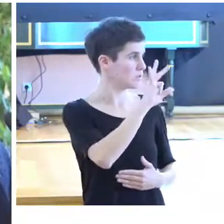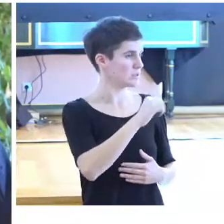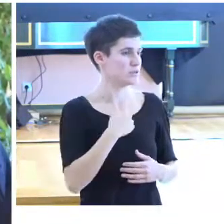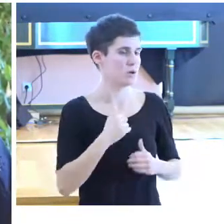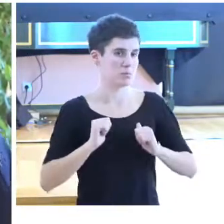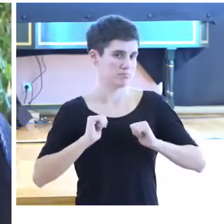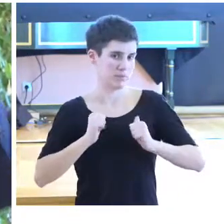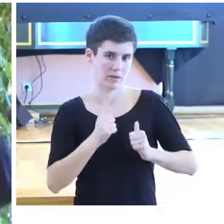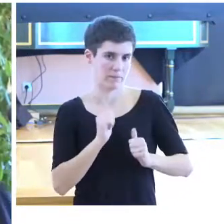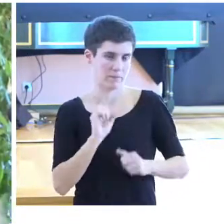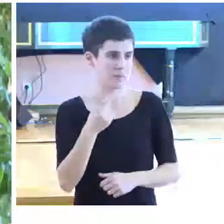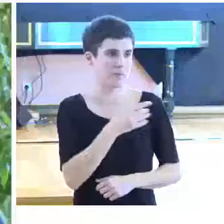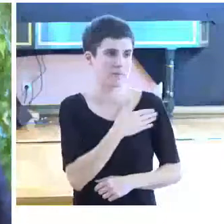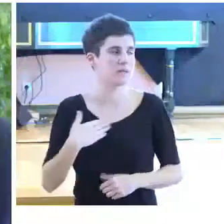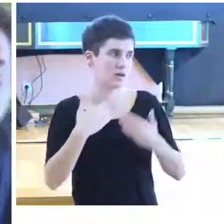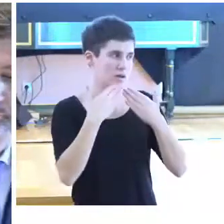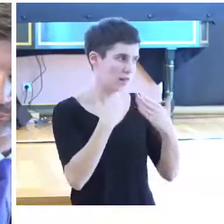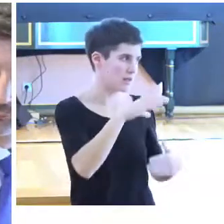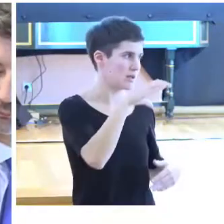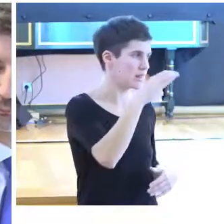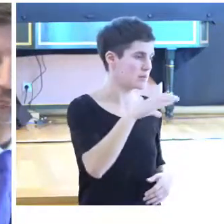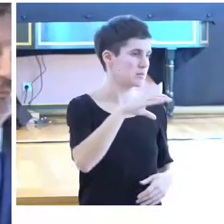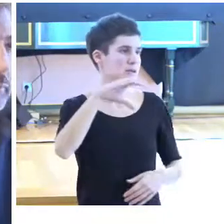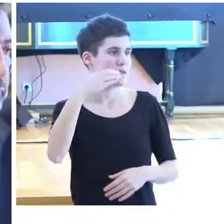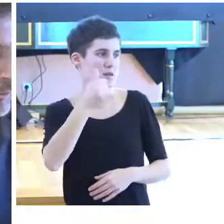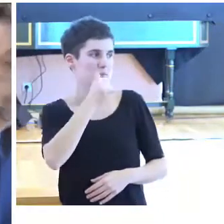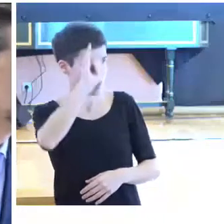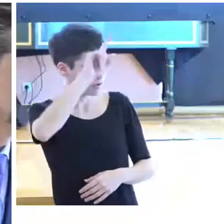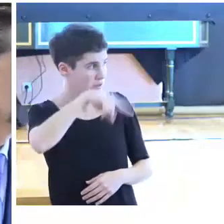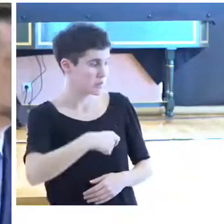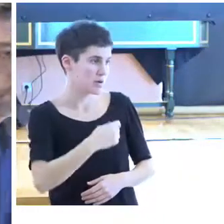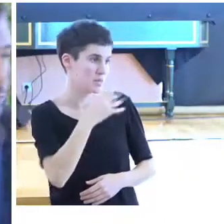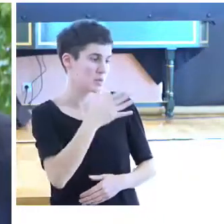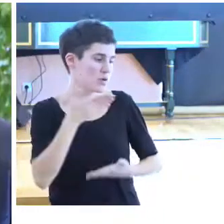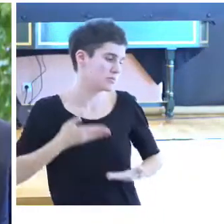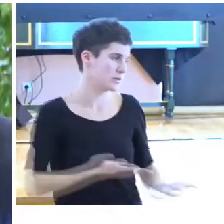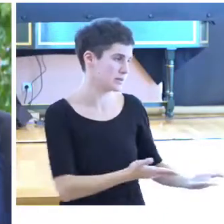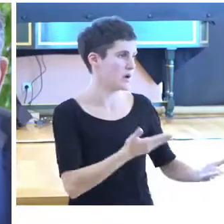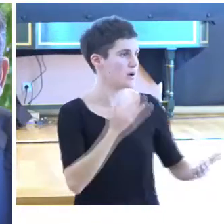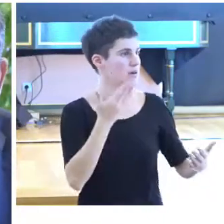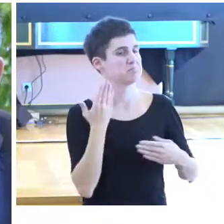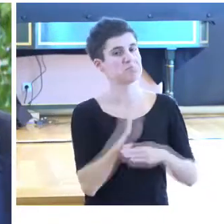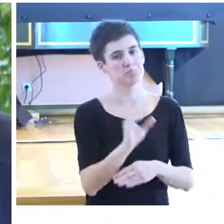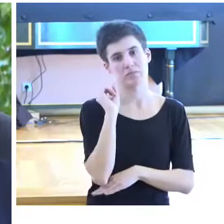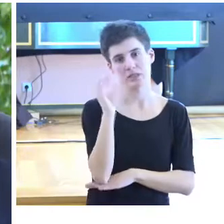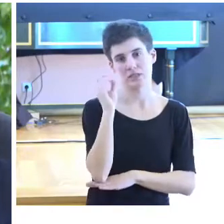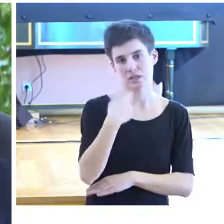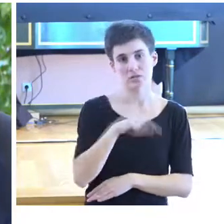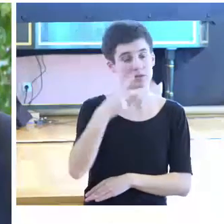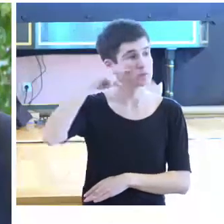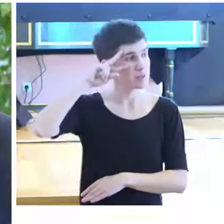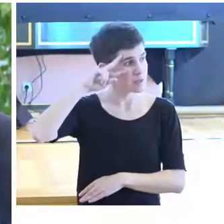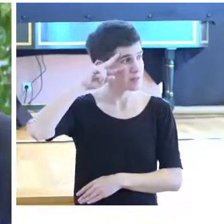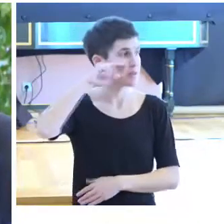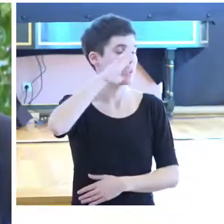quisiera agradecer tanto al CERMI como a CERMI La Rioja que nos hayan invitado para presentar esta experiencia que hemos vivido en Cataluña